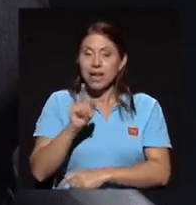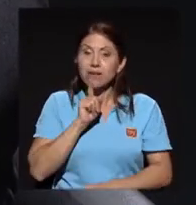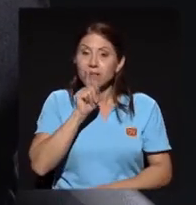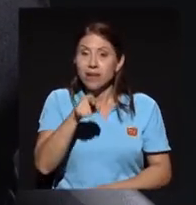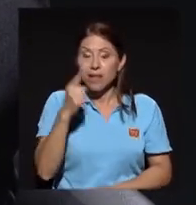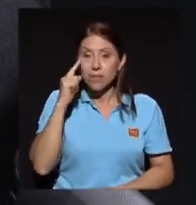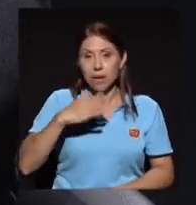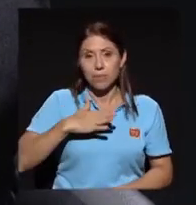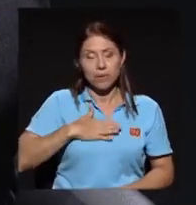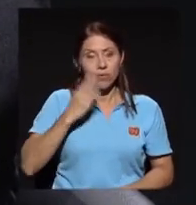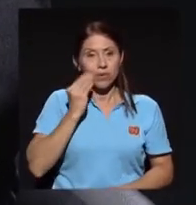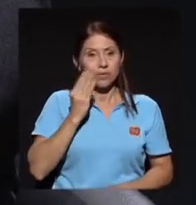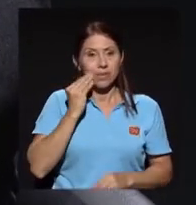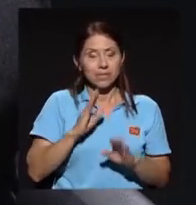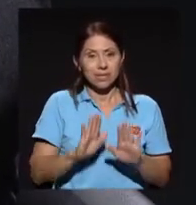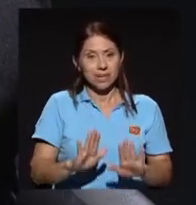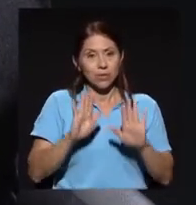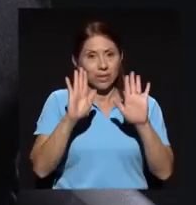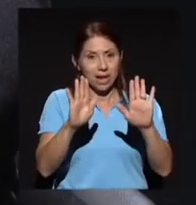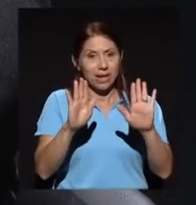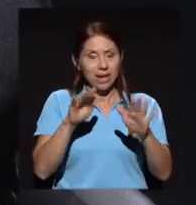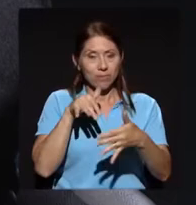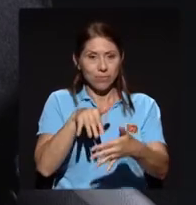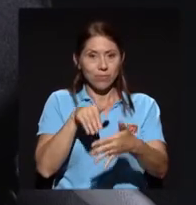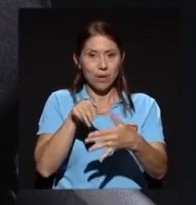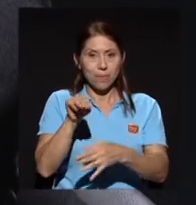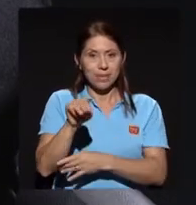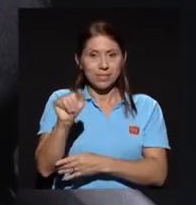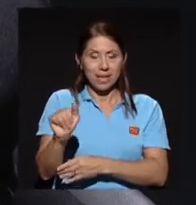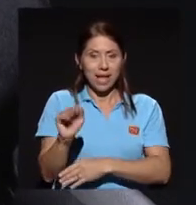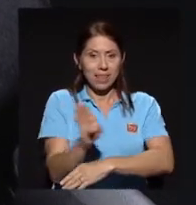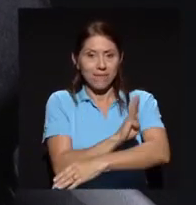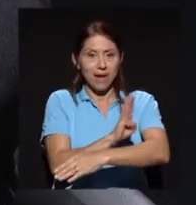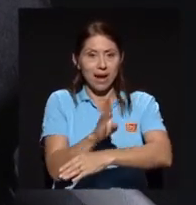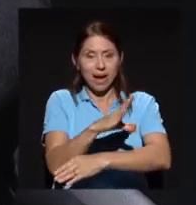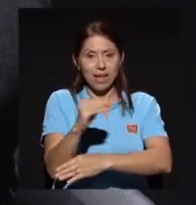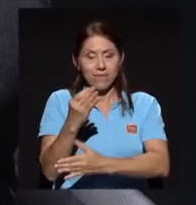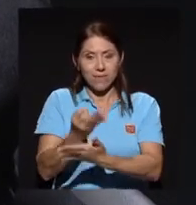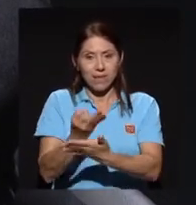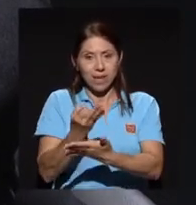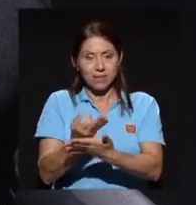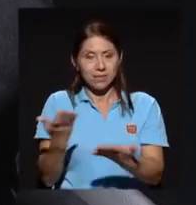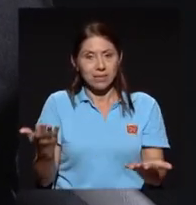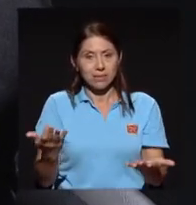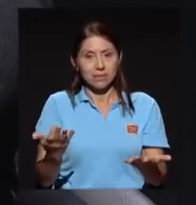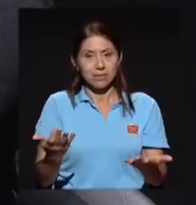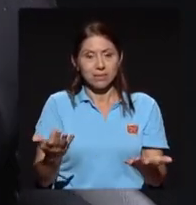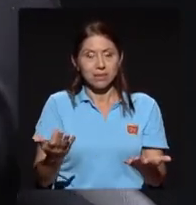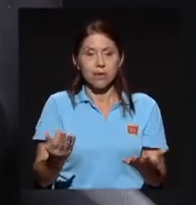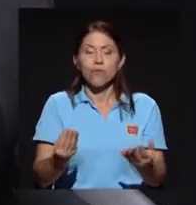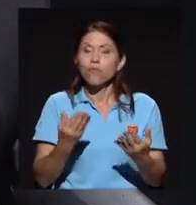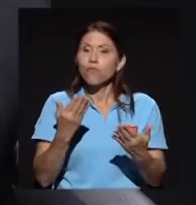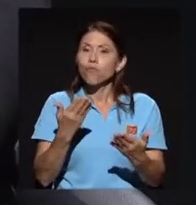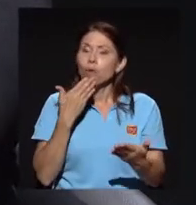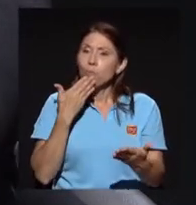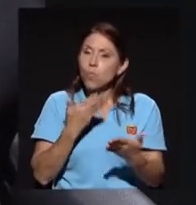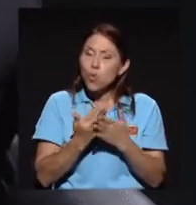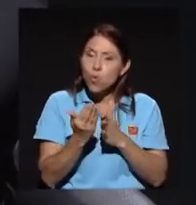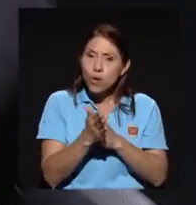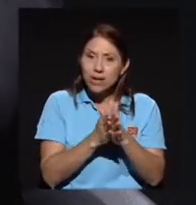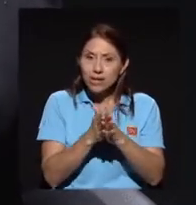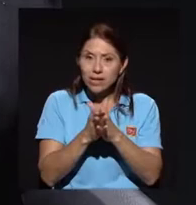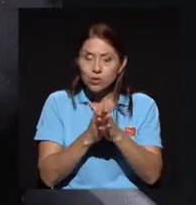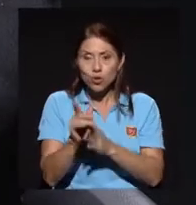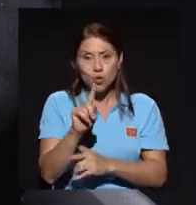fue una experiencia extraordinaria, la maestría de Banca y Finanzas fue muy enriquecedora, no solo